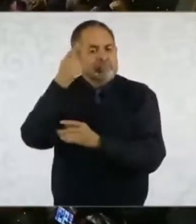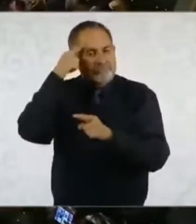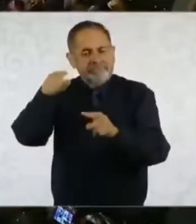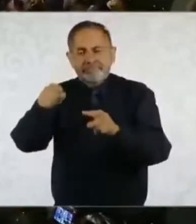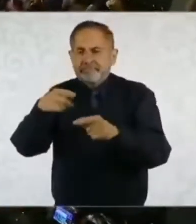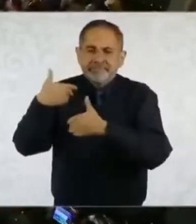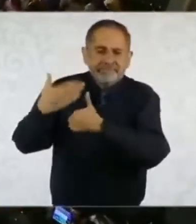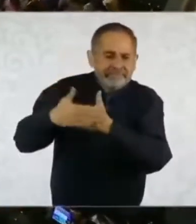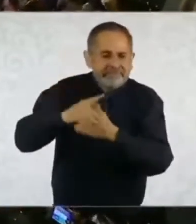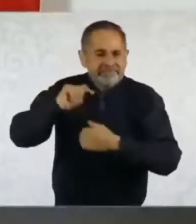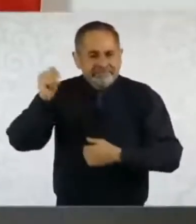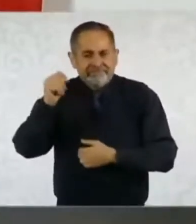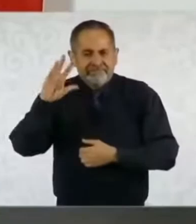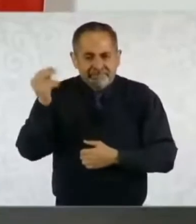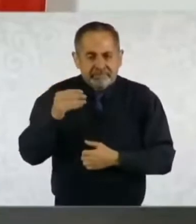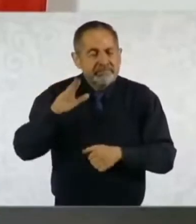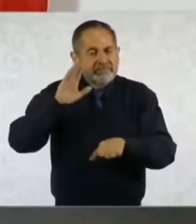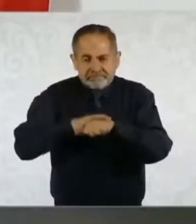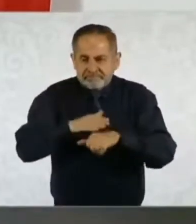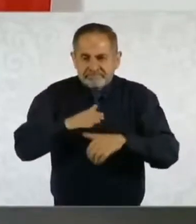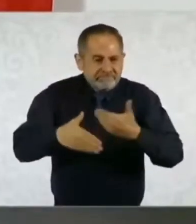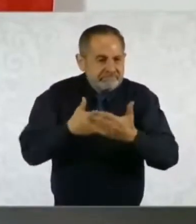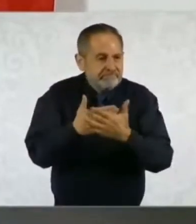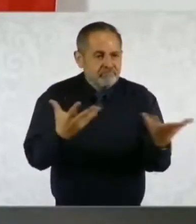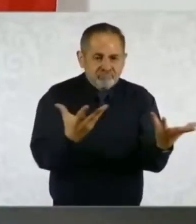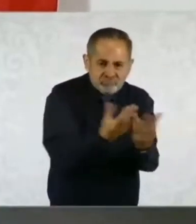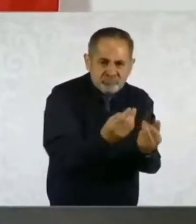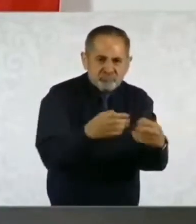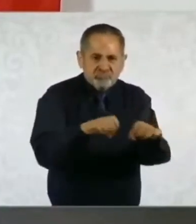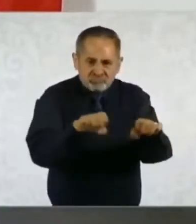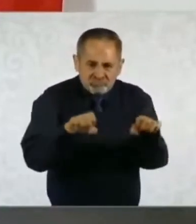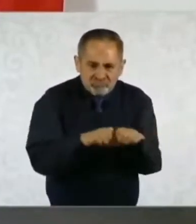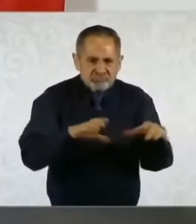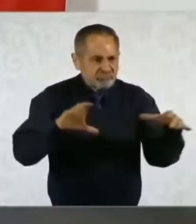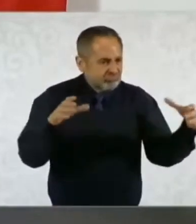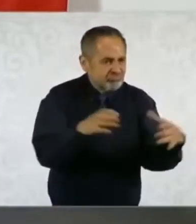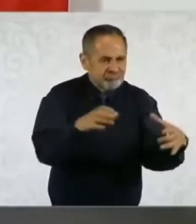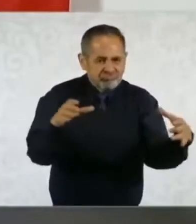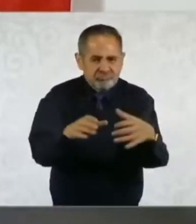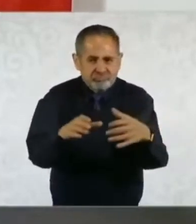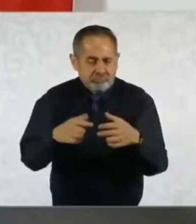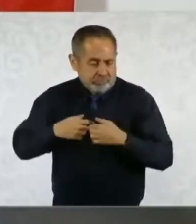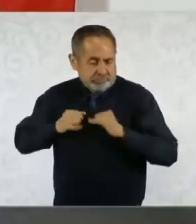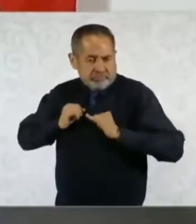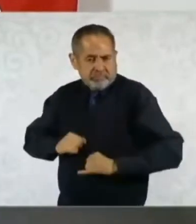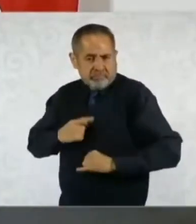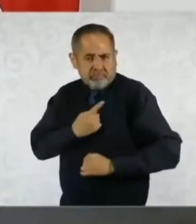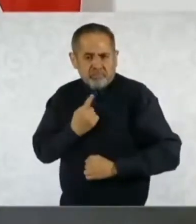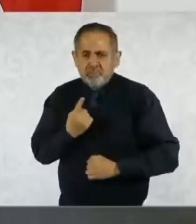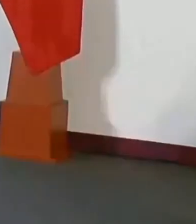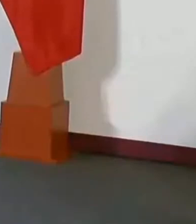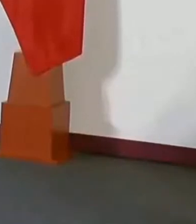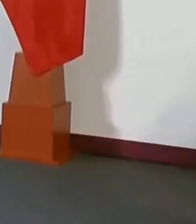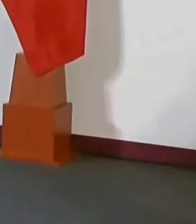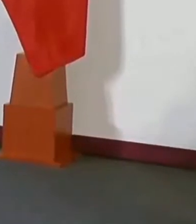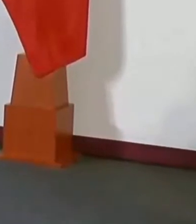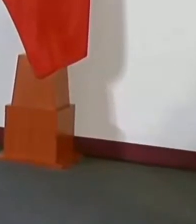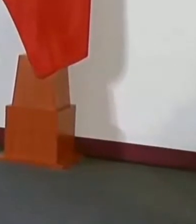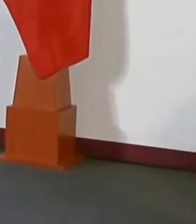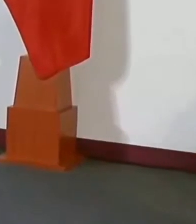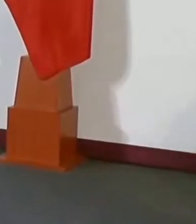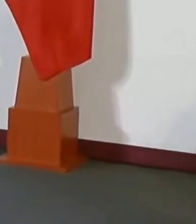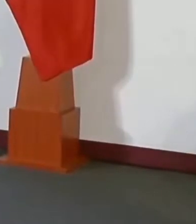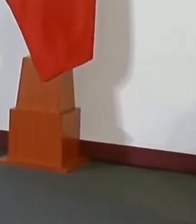es decir, de promover mucho más trabajo colectivo que sólo el trabajo individualizado y el esfuerzo